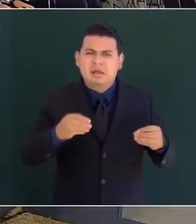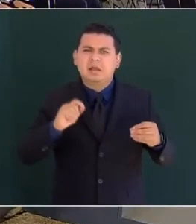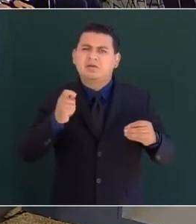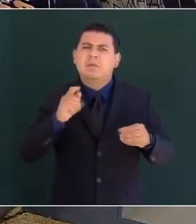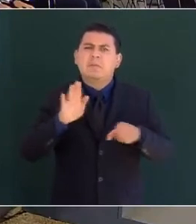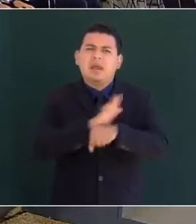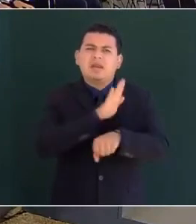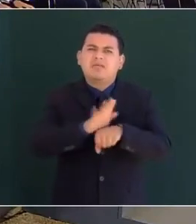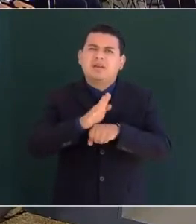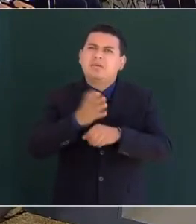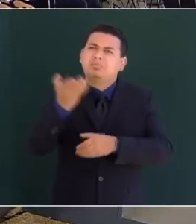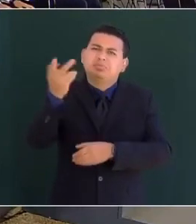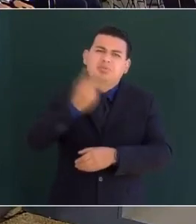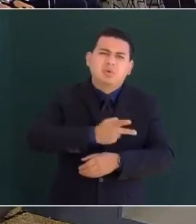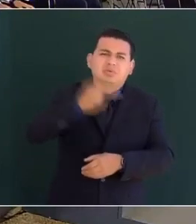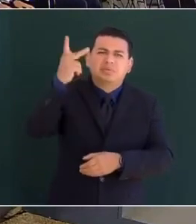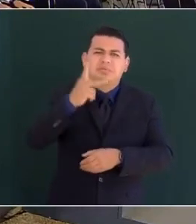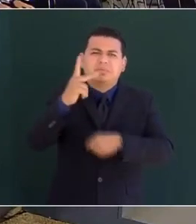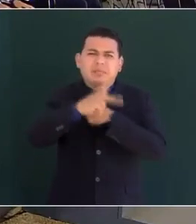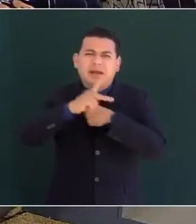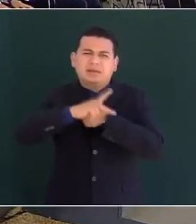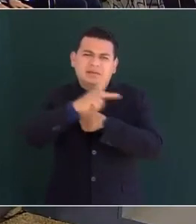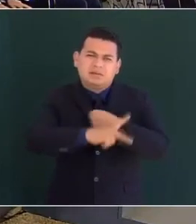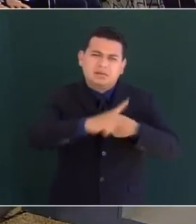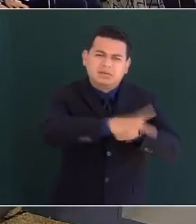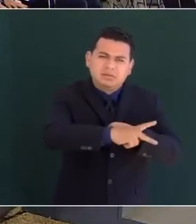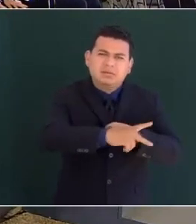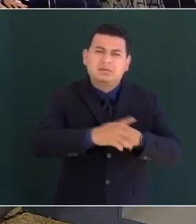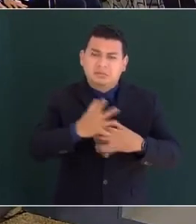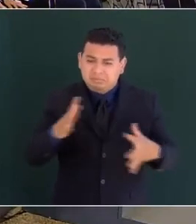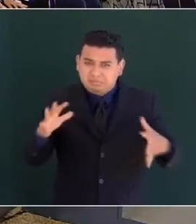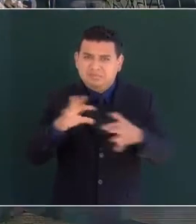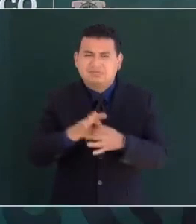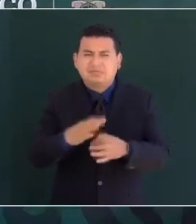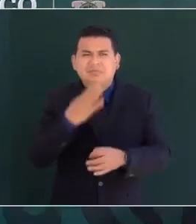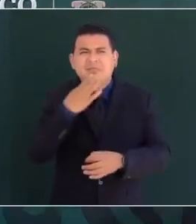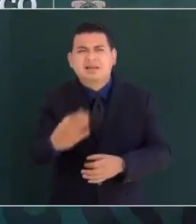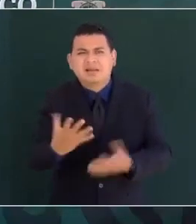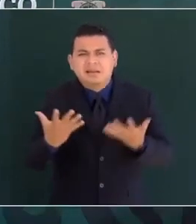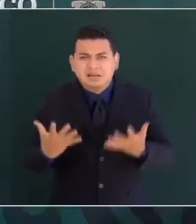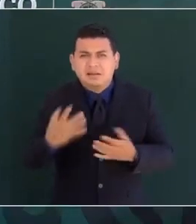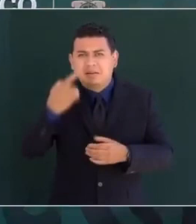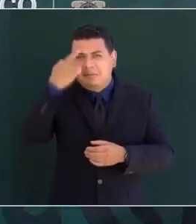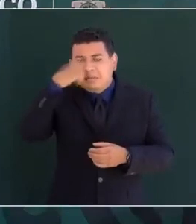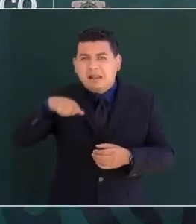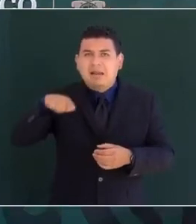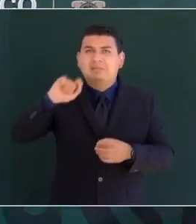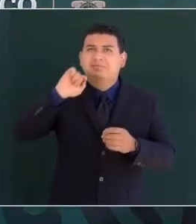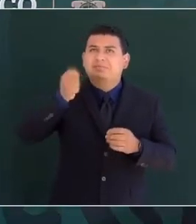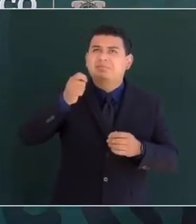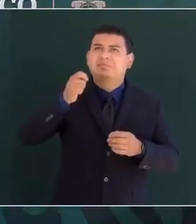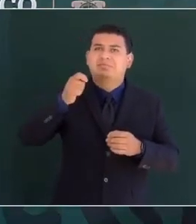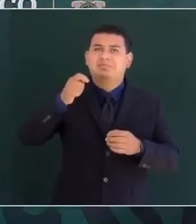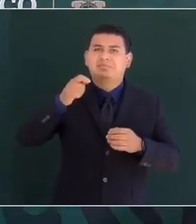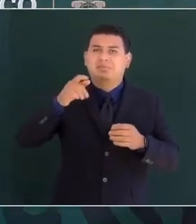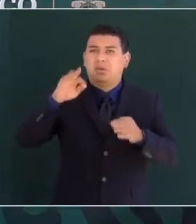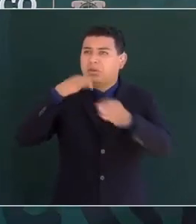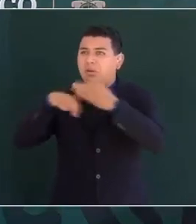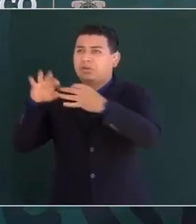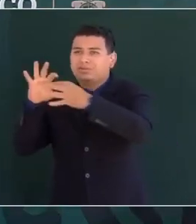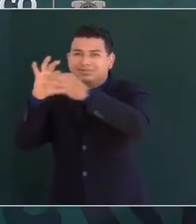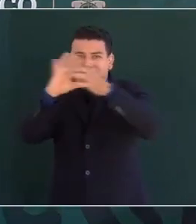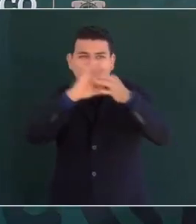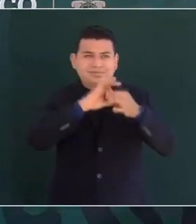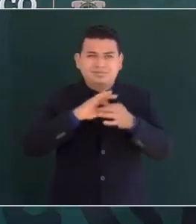Juntos, podemos asegurarnos que las naciones estén unidas